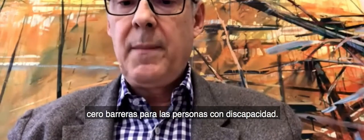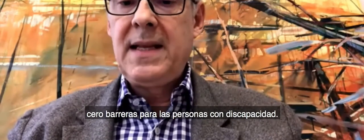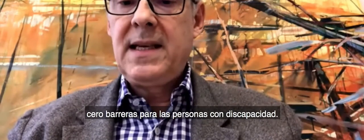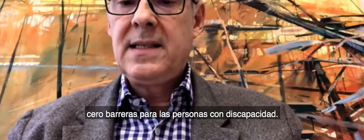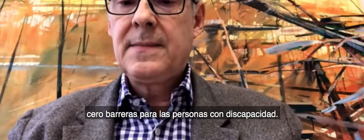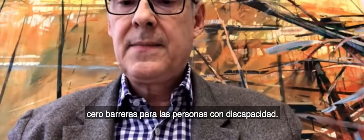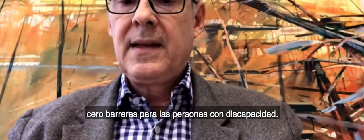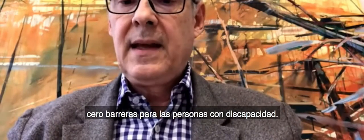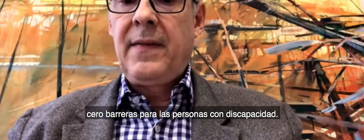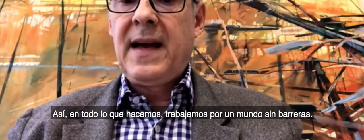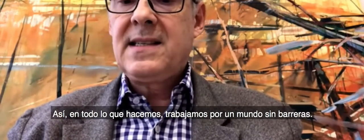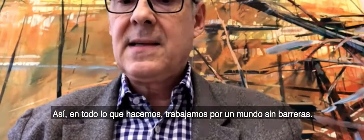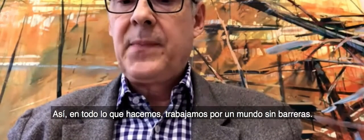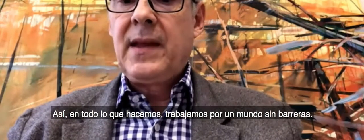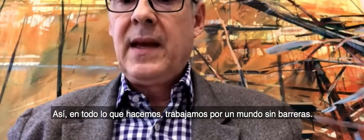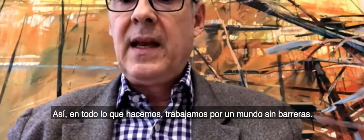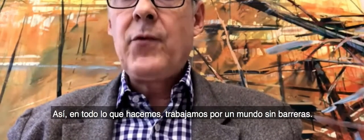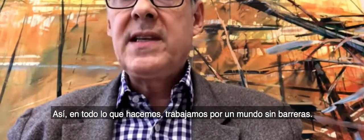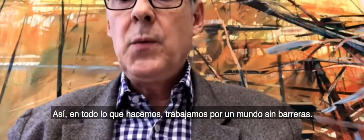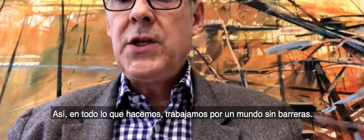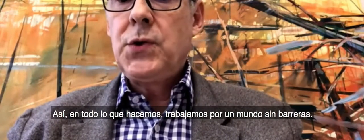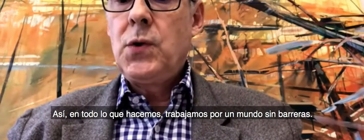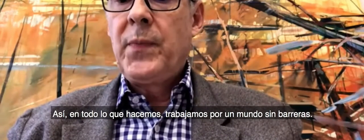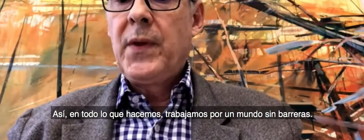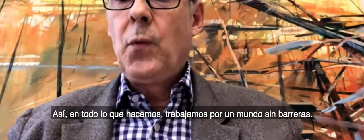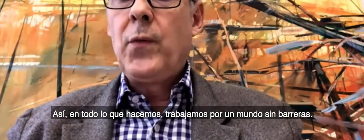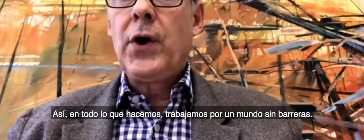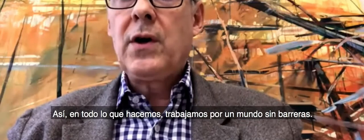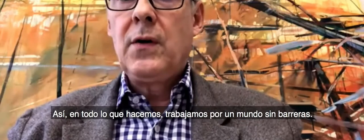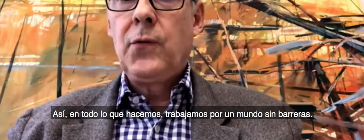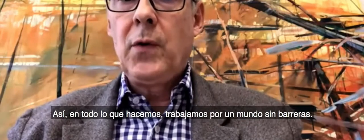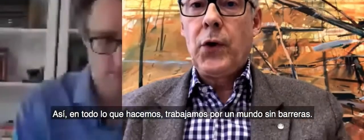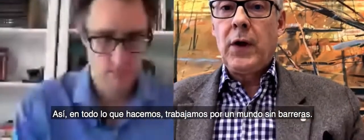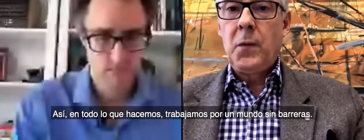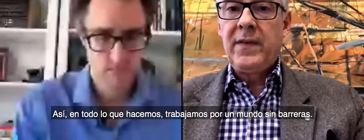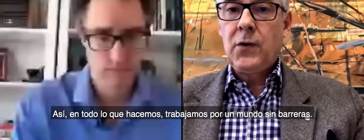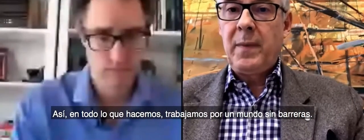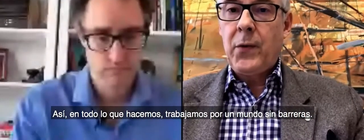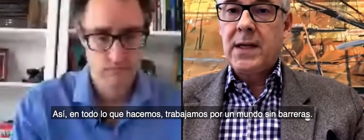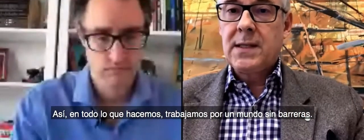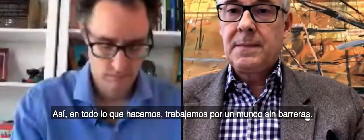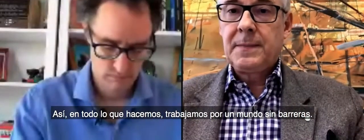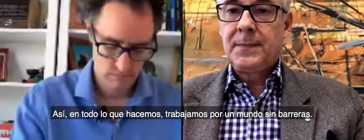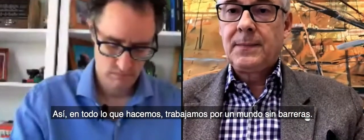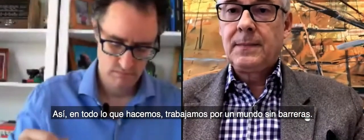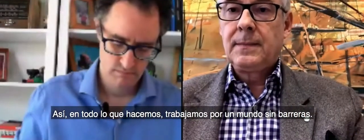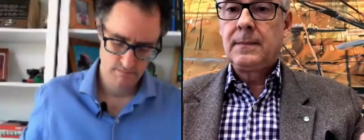with disabilities and thus in everything we do we work for a world without barriers